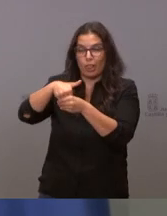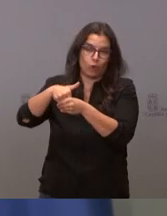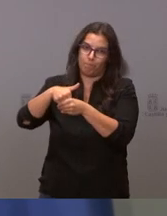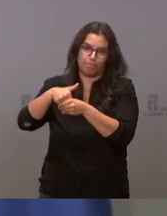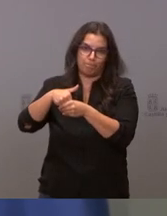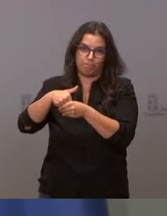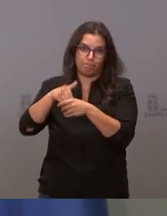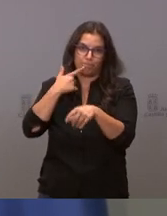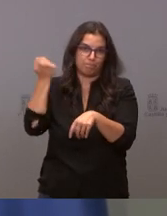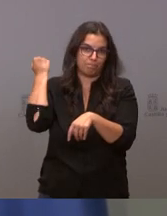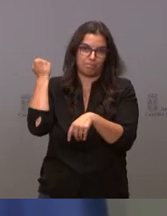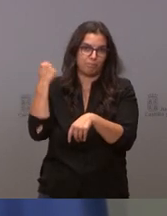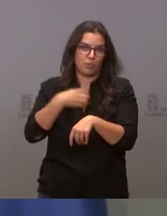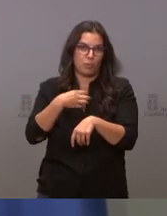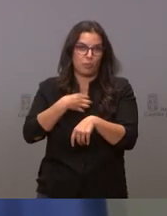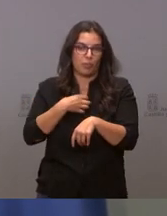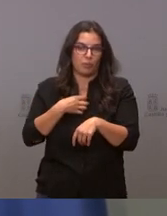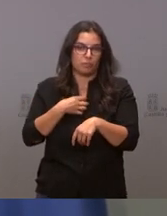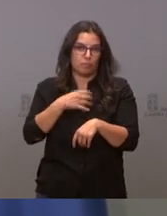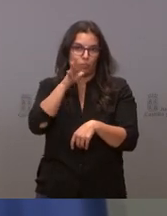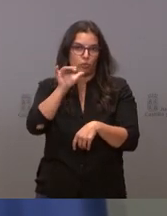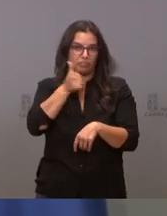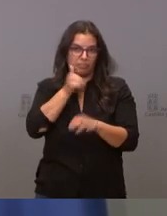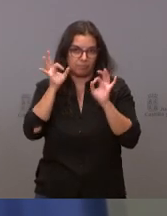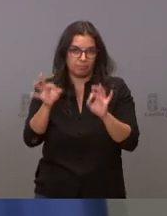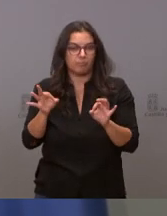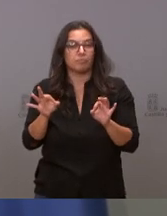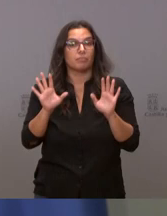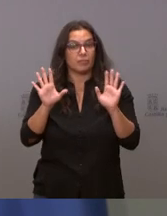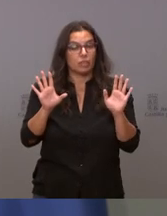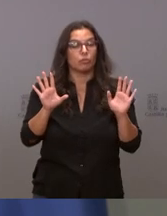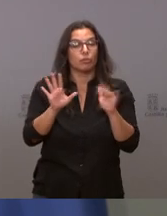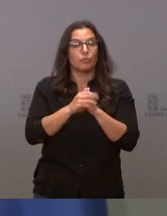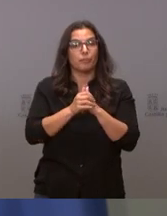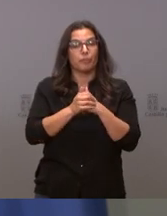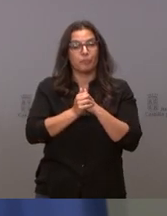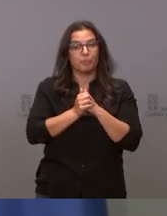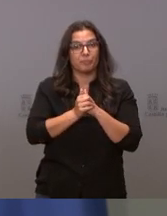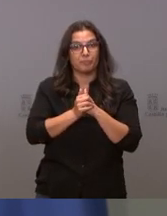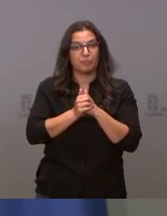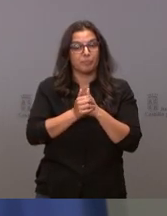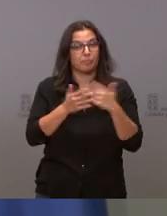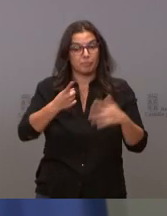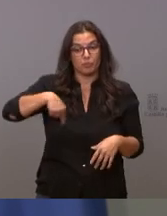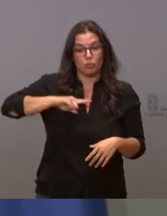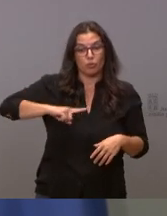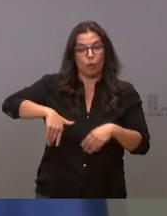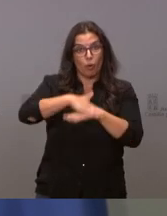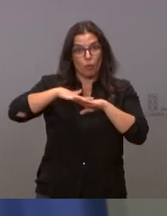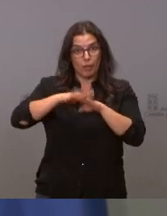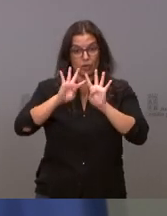naturalmente no puedo profundizar. Pero sí le puedo decir que nuestro Gobierno es un Gobierno